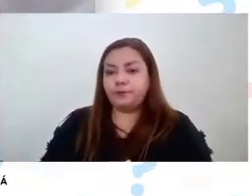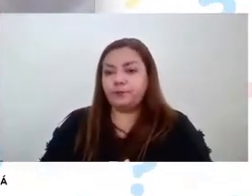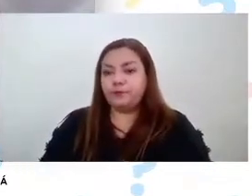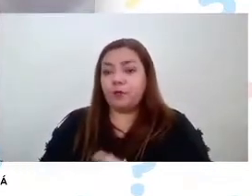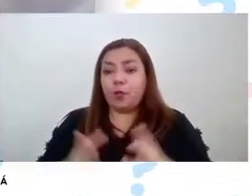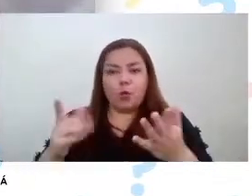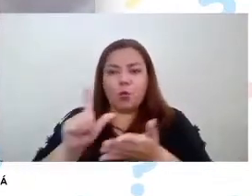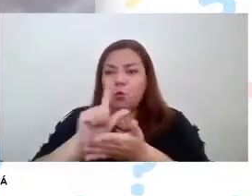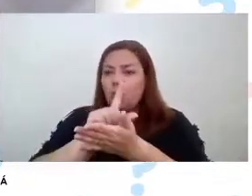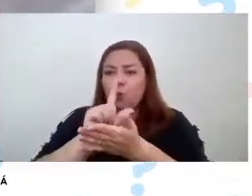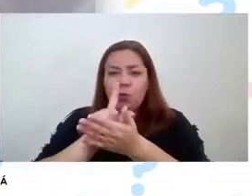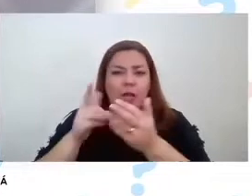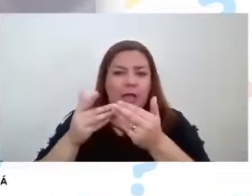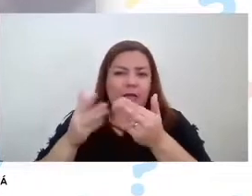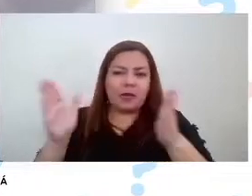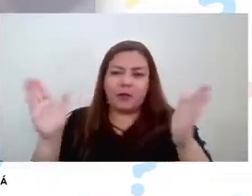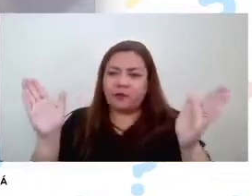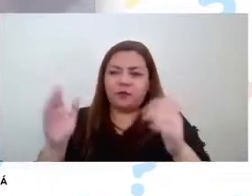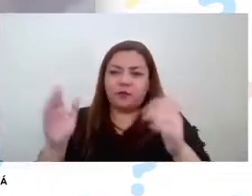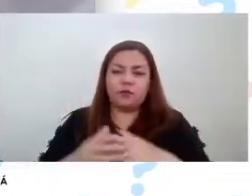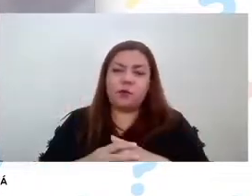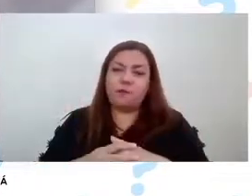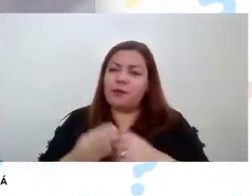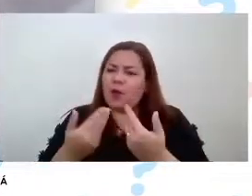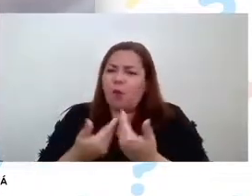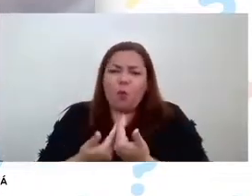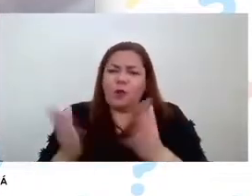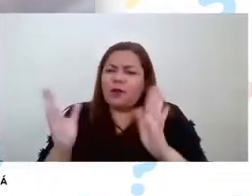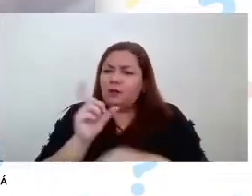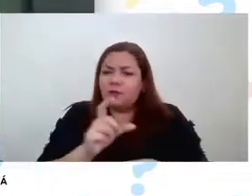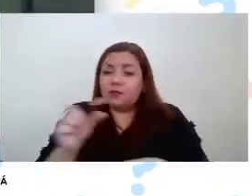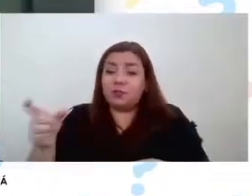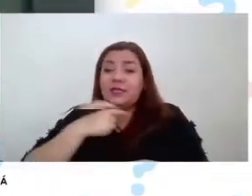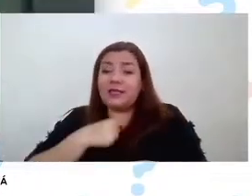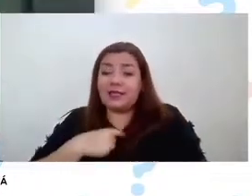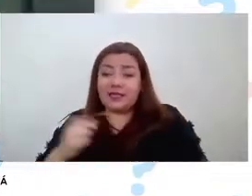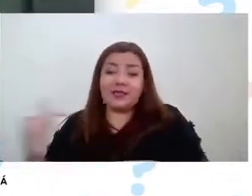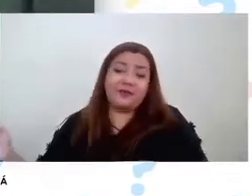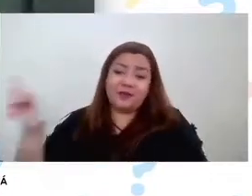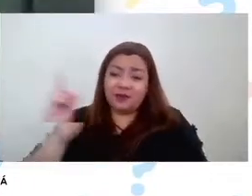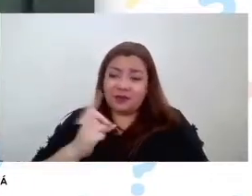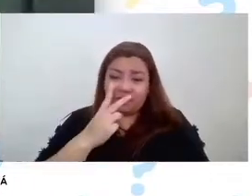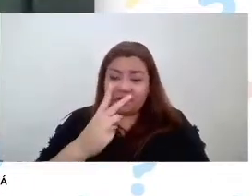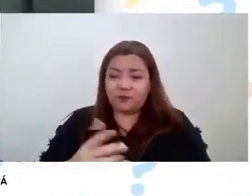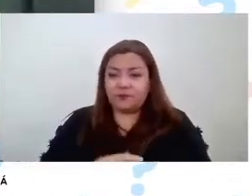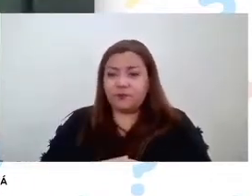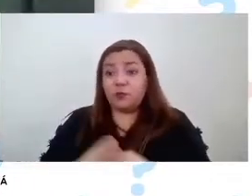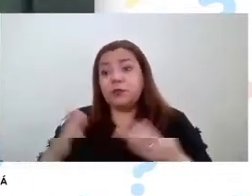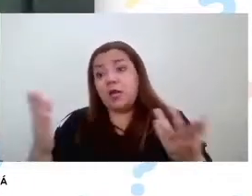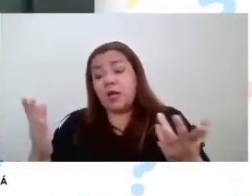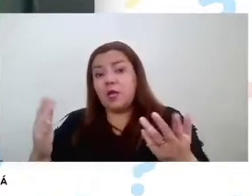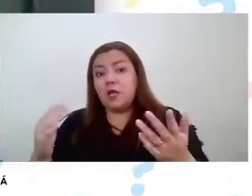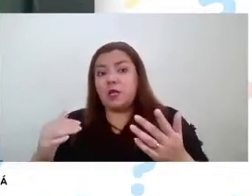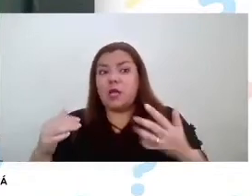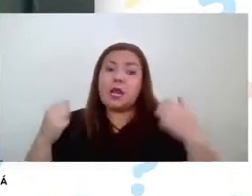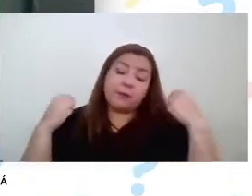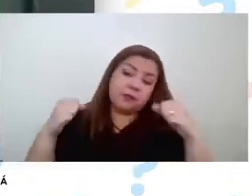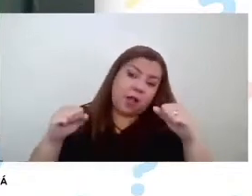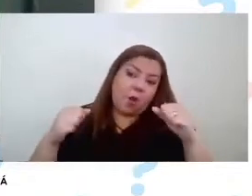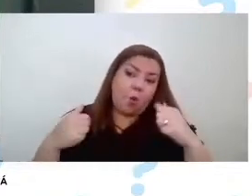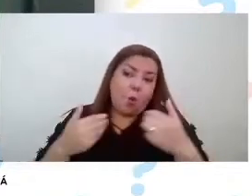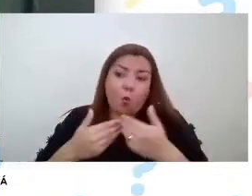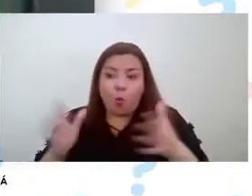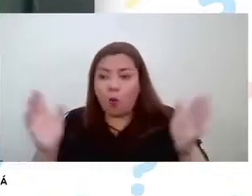lugar abierto para para quien quiera venir a verlo o sea en la práctica por ejemplo en Alto Patache podríamos o cualquier